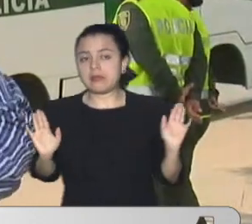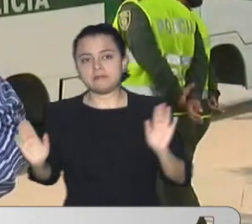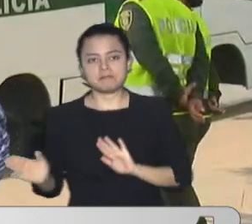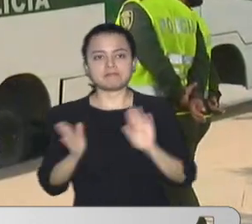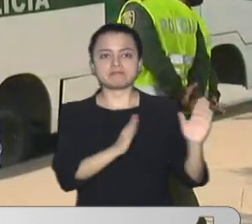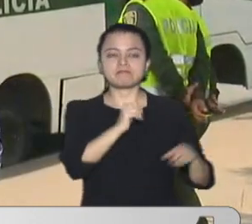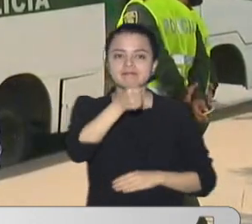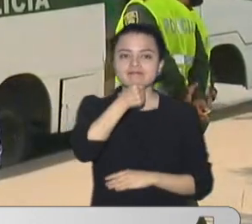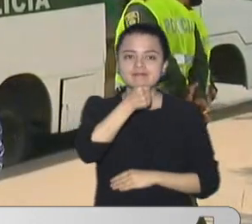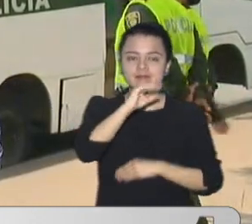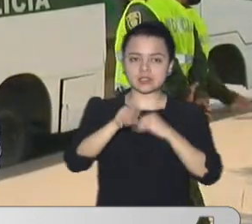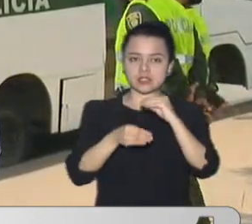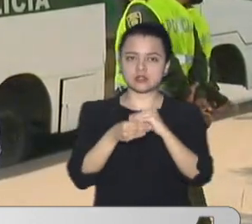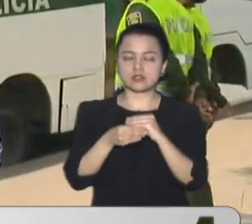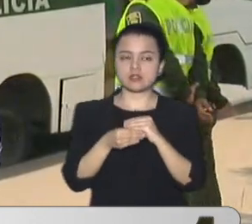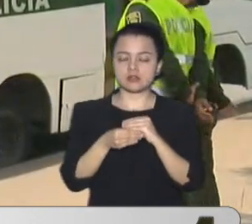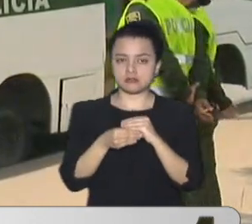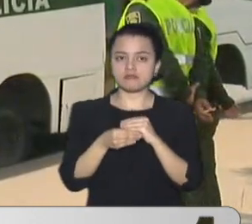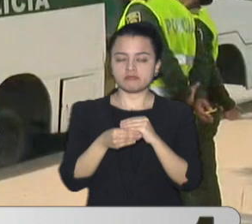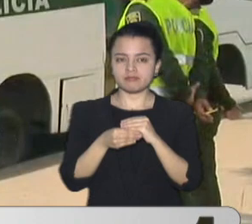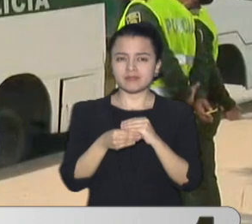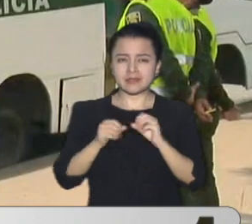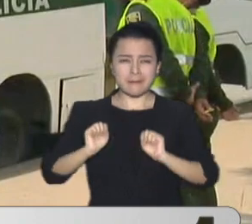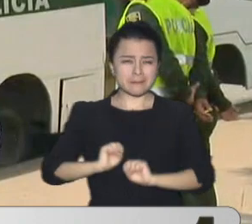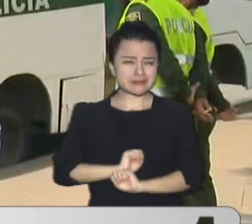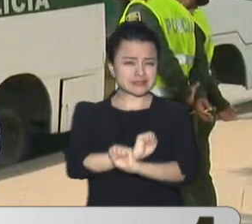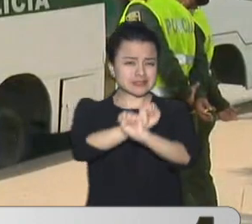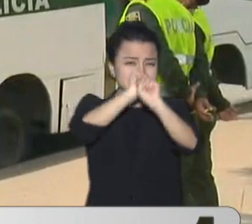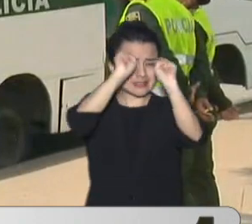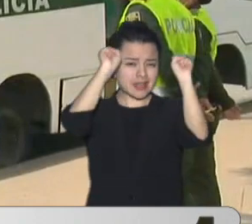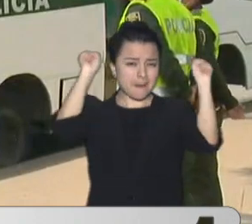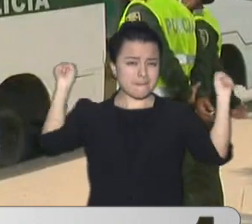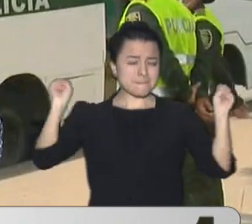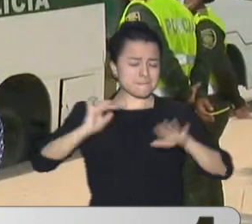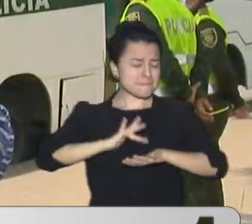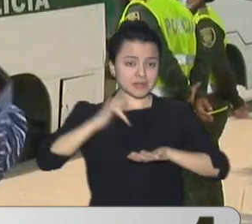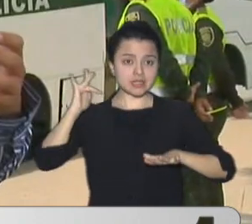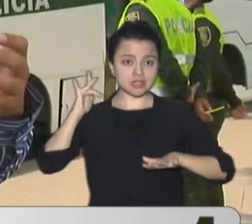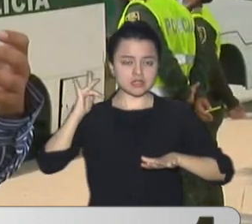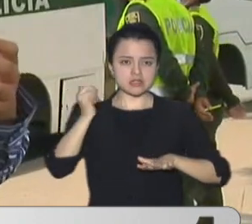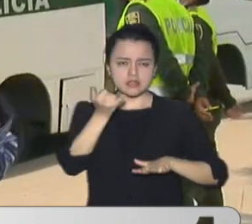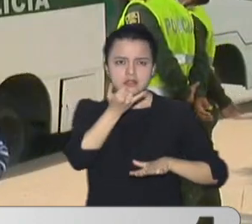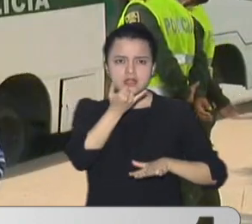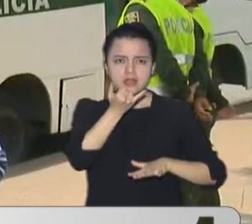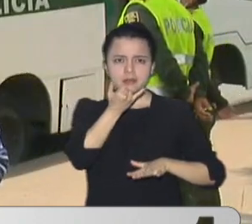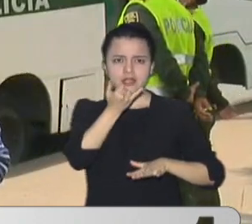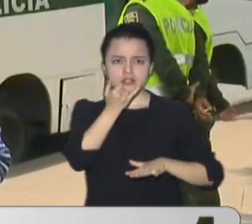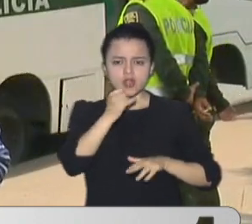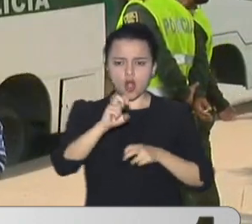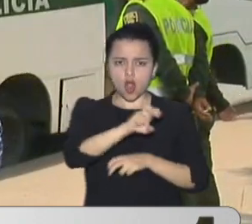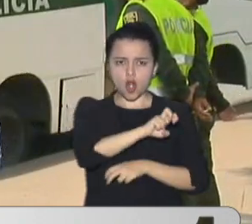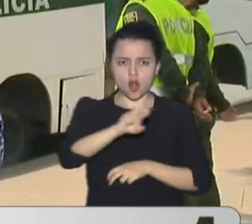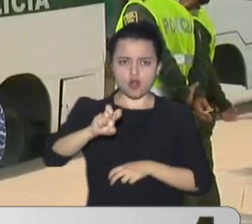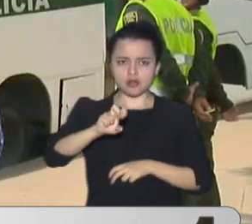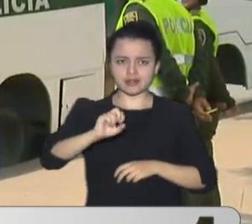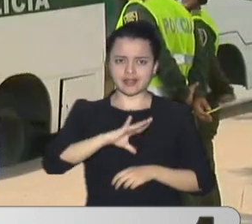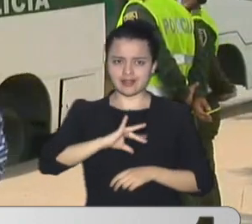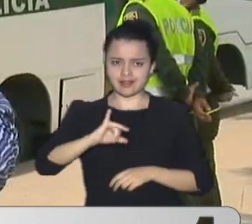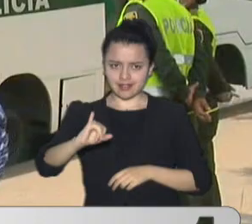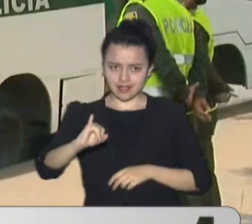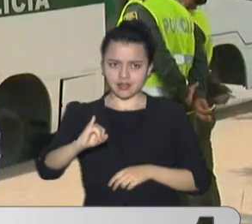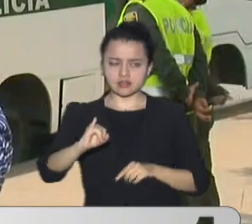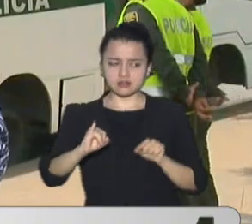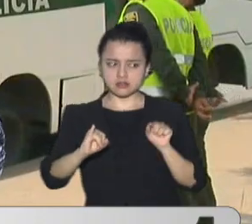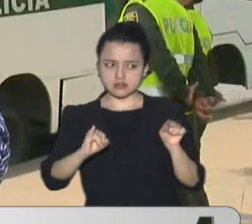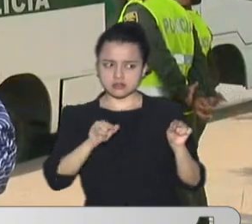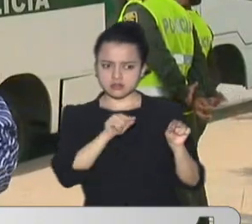las autoridades Intervinieron Esta mañana Muy temprano Unos cambuches Que están ubicados En el norte De la ciudad Y cuya población